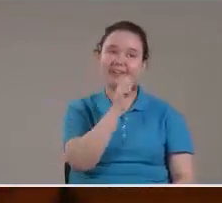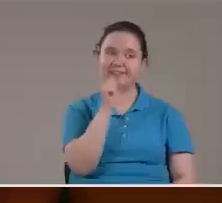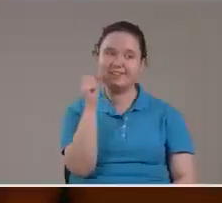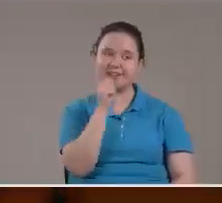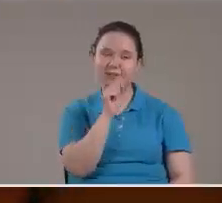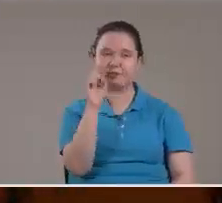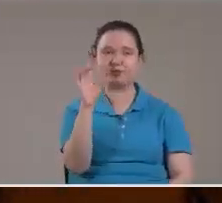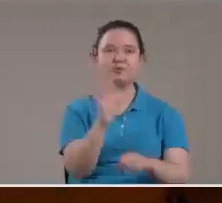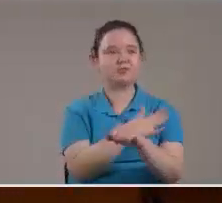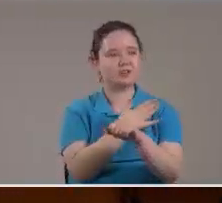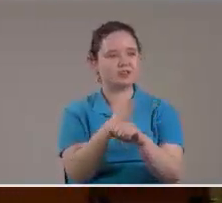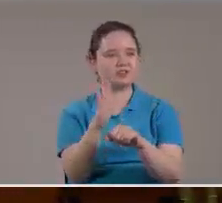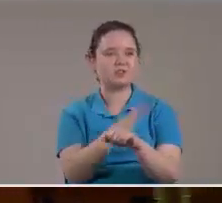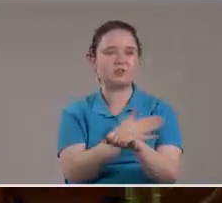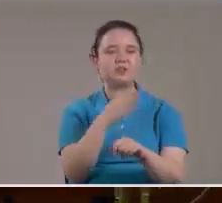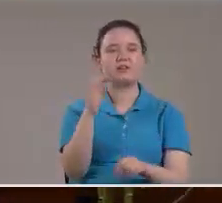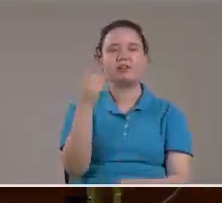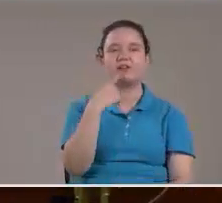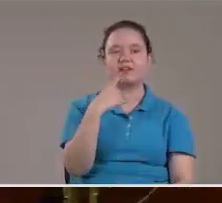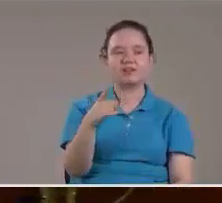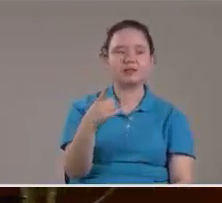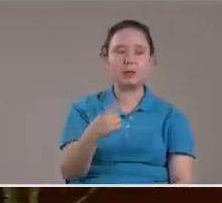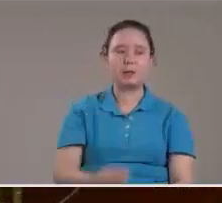himno Que decía ¿Cómo?